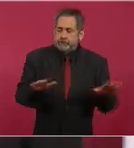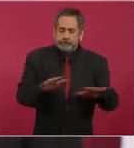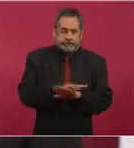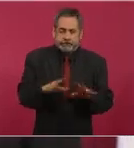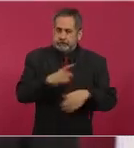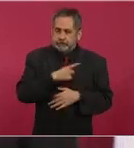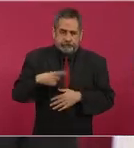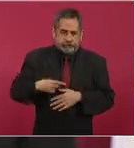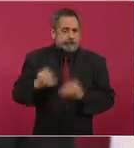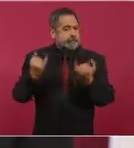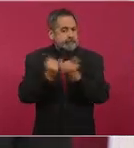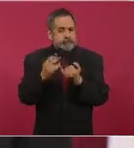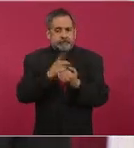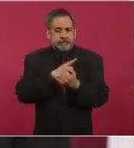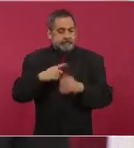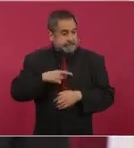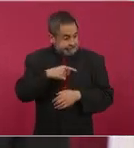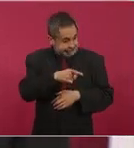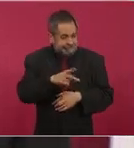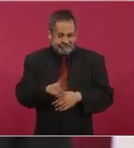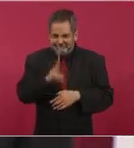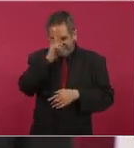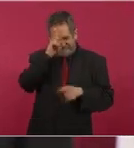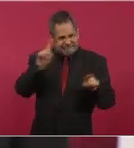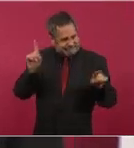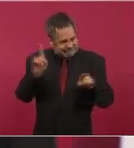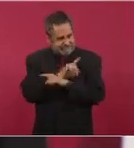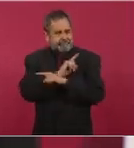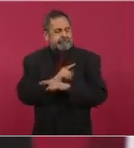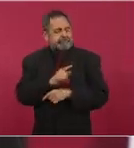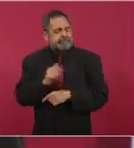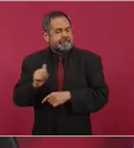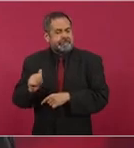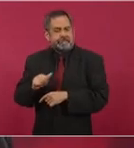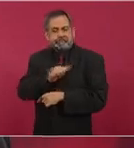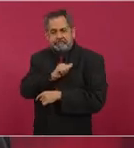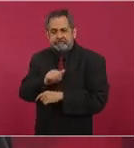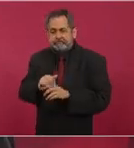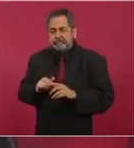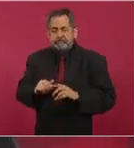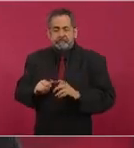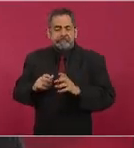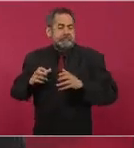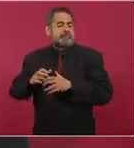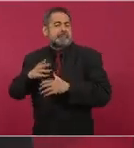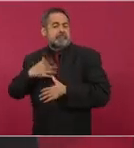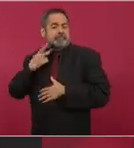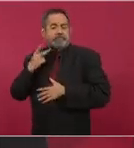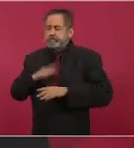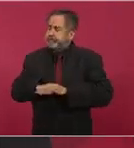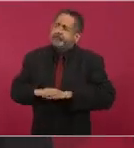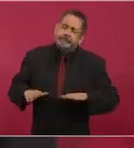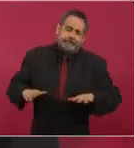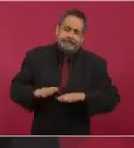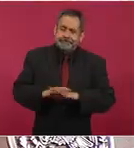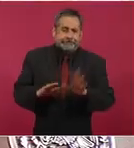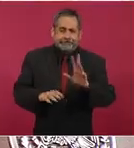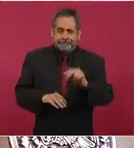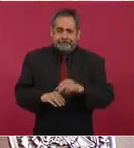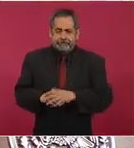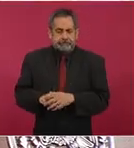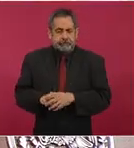venganzas con propósitos políticos, que se tienen que